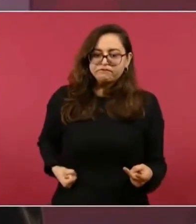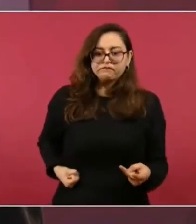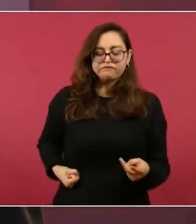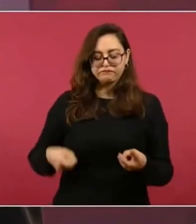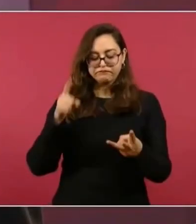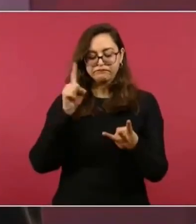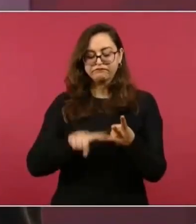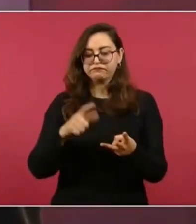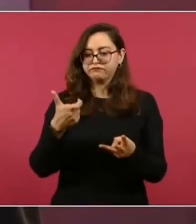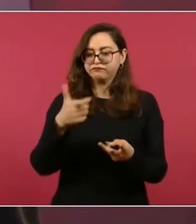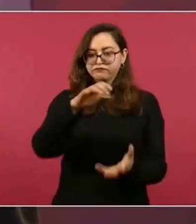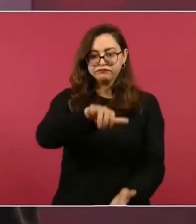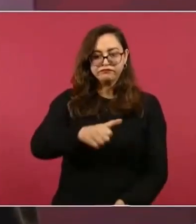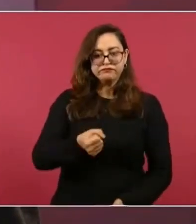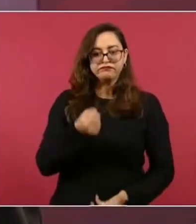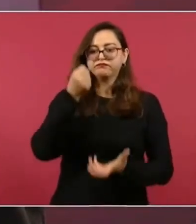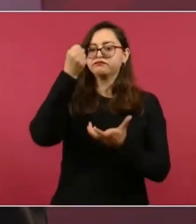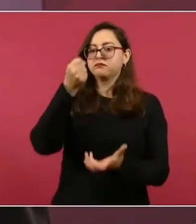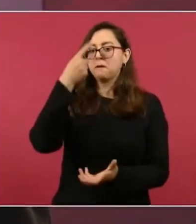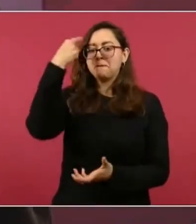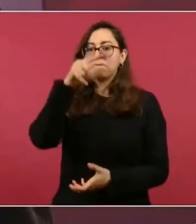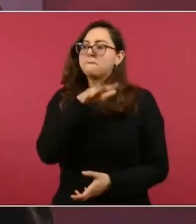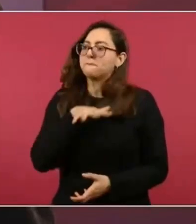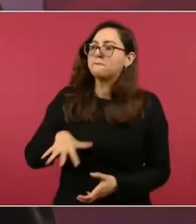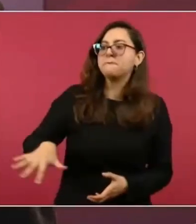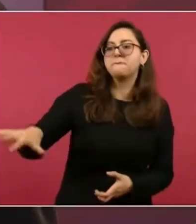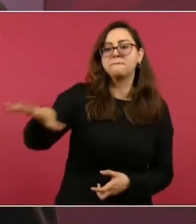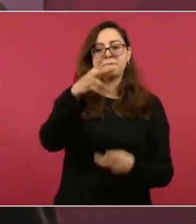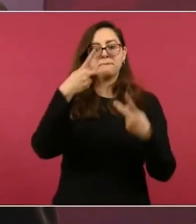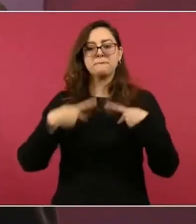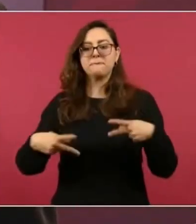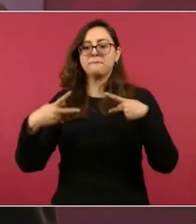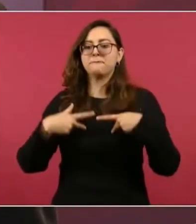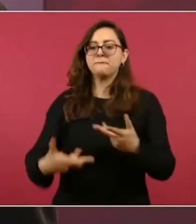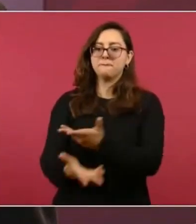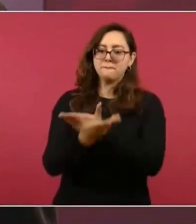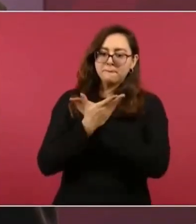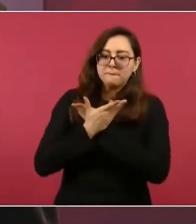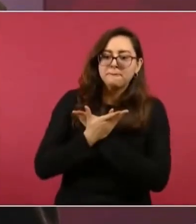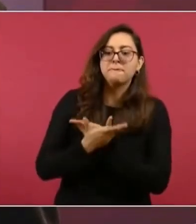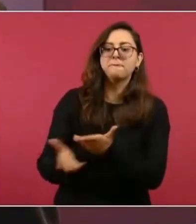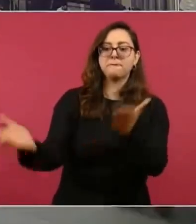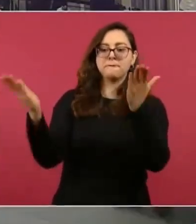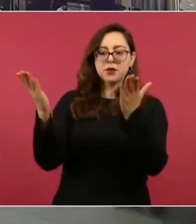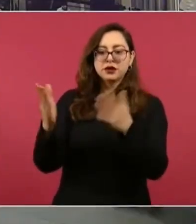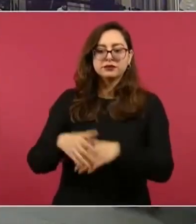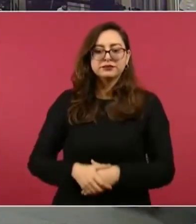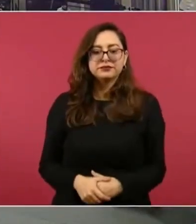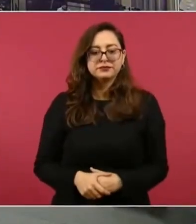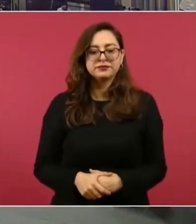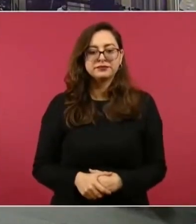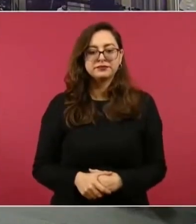que sea en beneficio del pueblo y en especial de los más pobres.